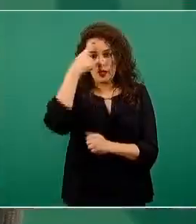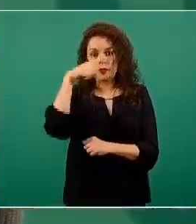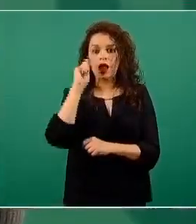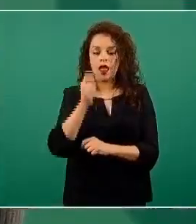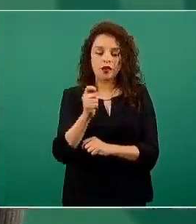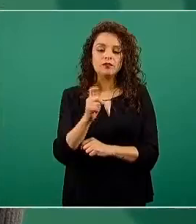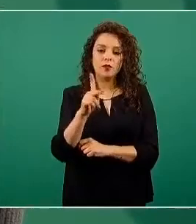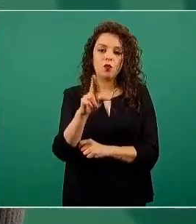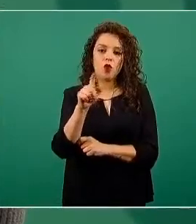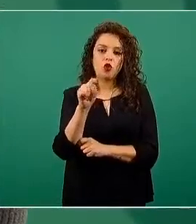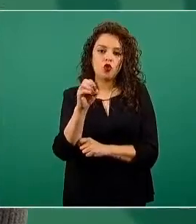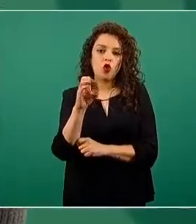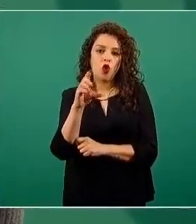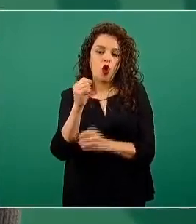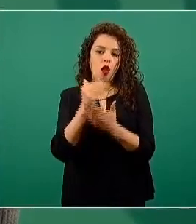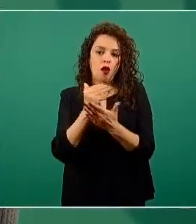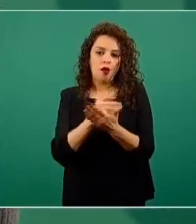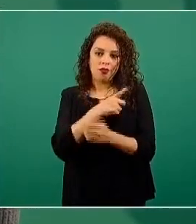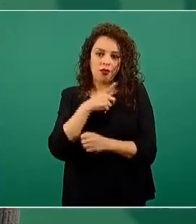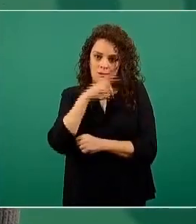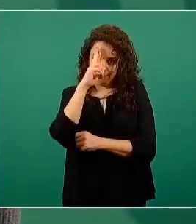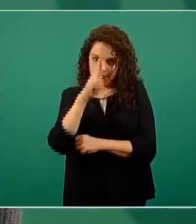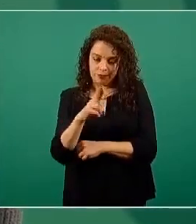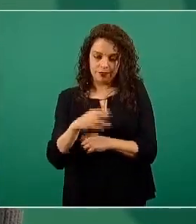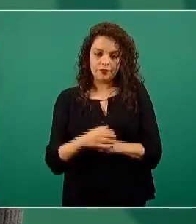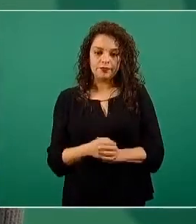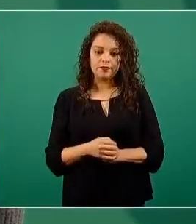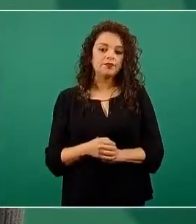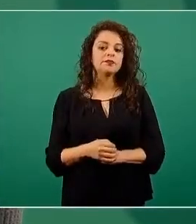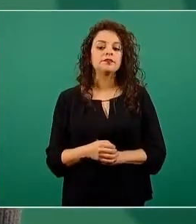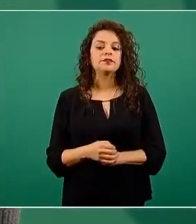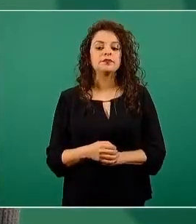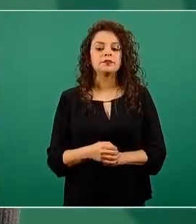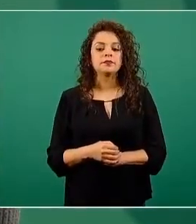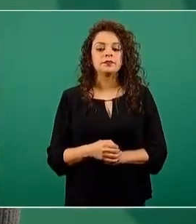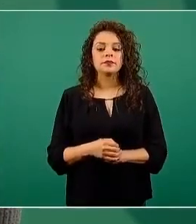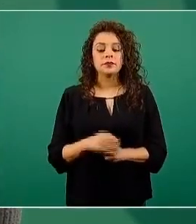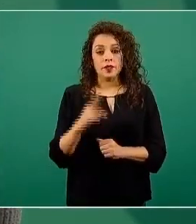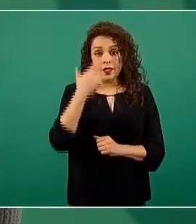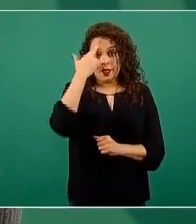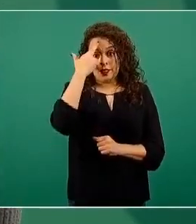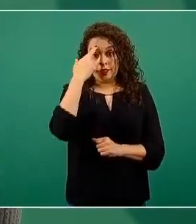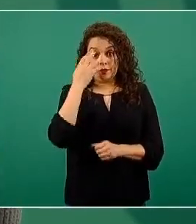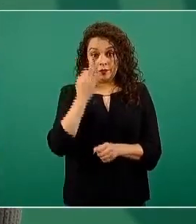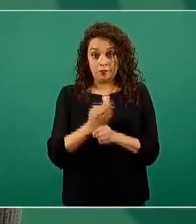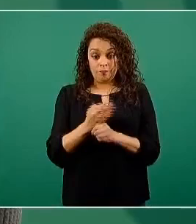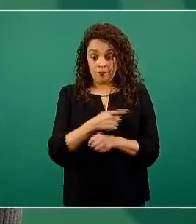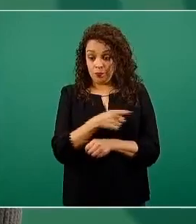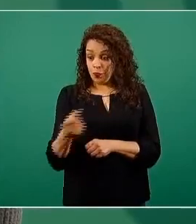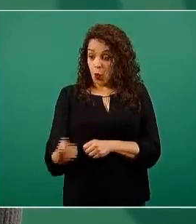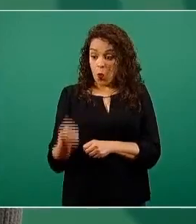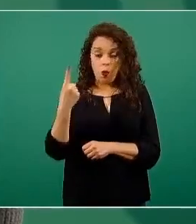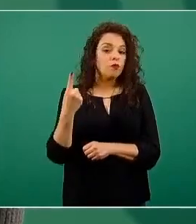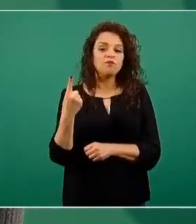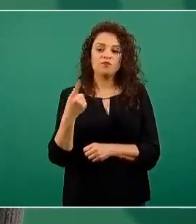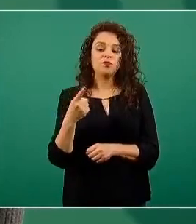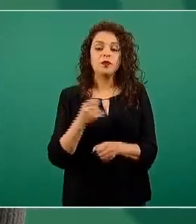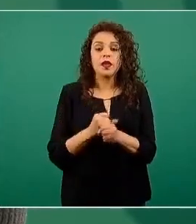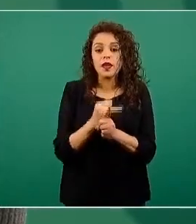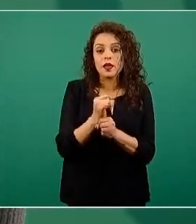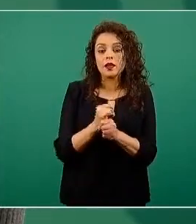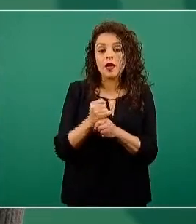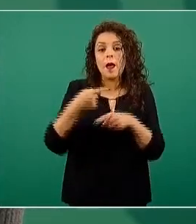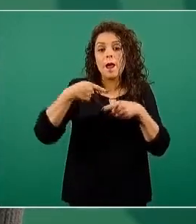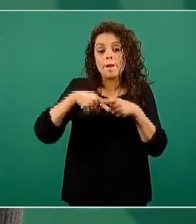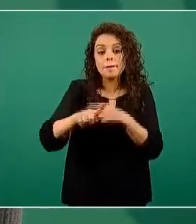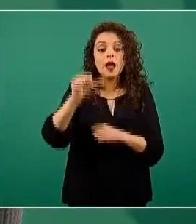Hasta ahorita identificados, pero recordemos que no son los únicos porque prácticamente la investigación inició el